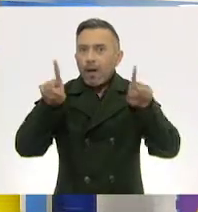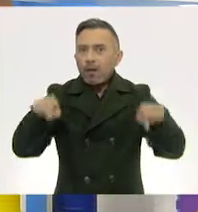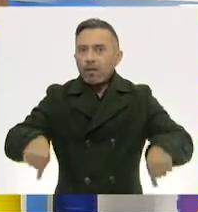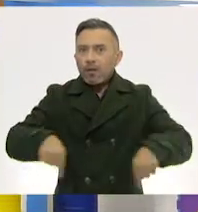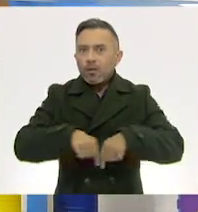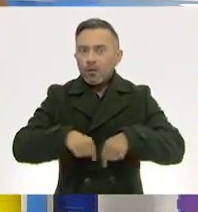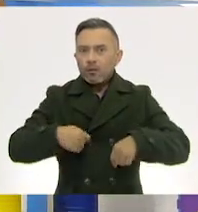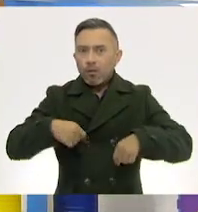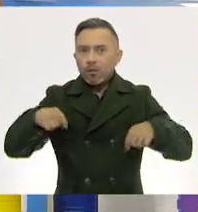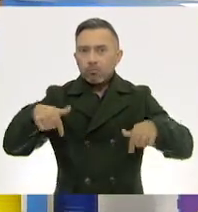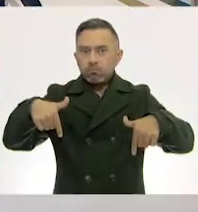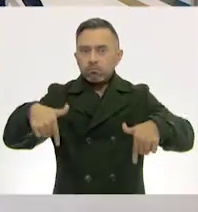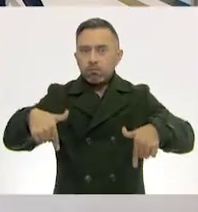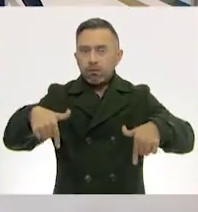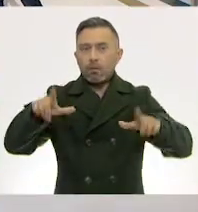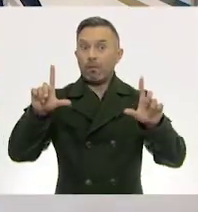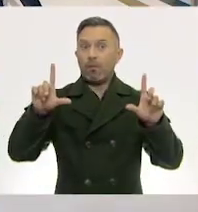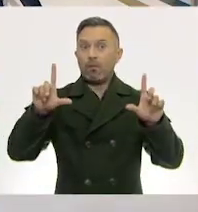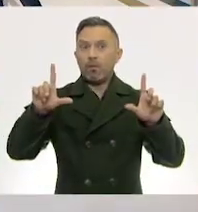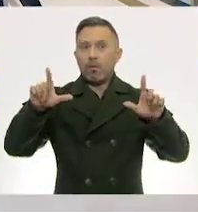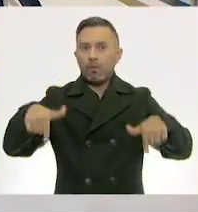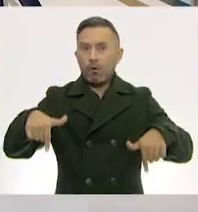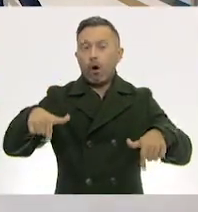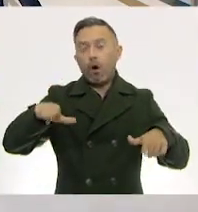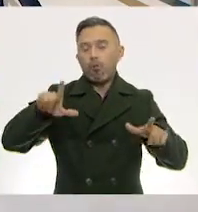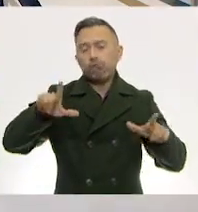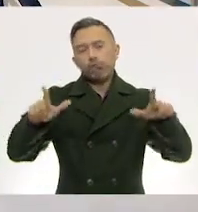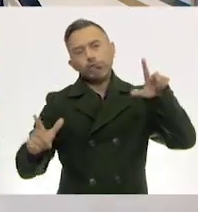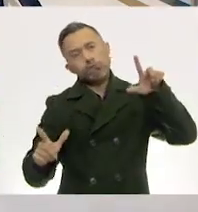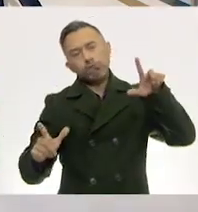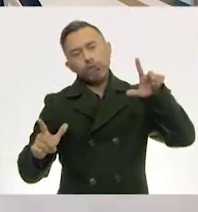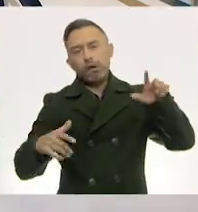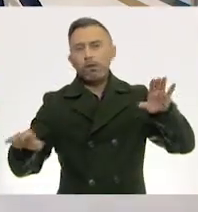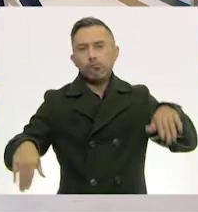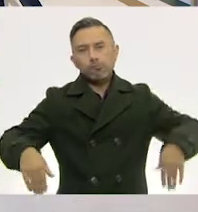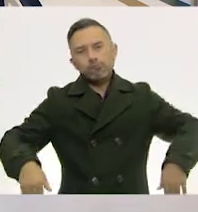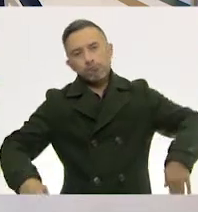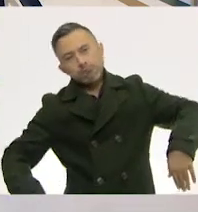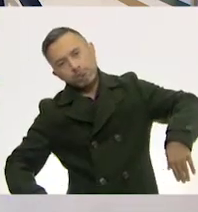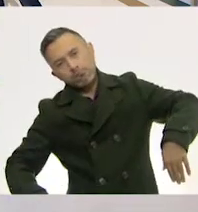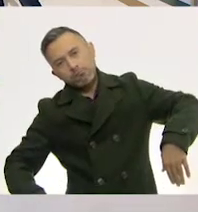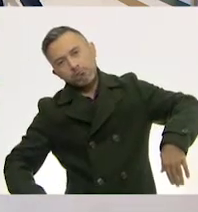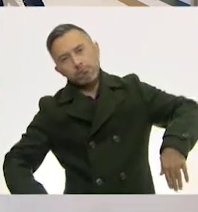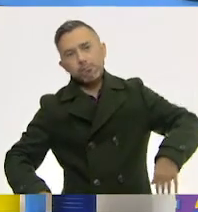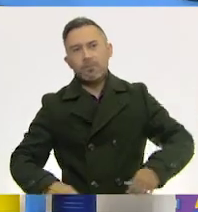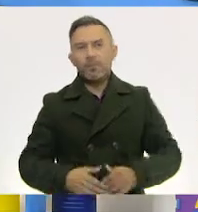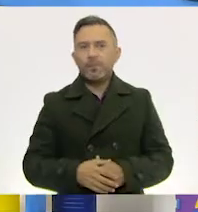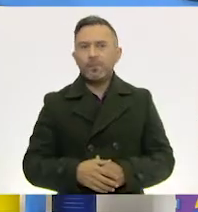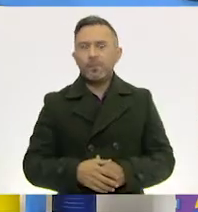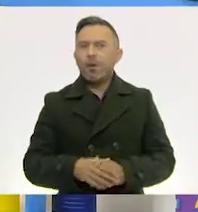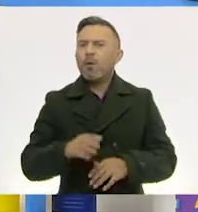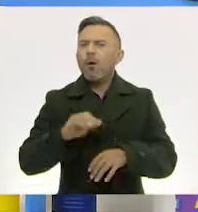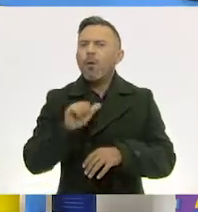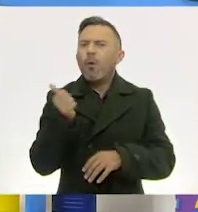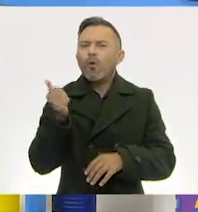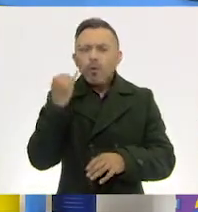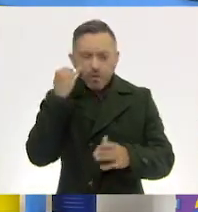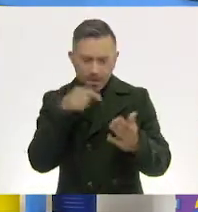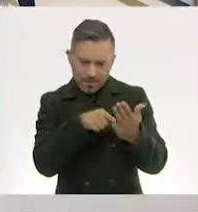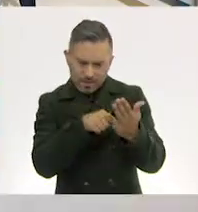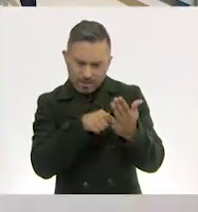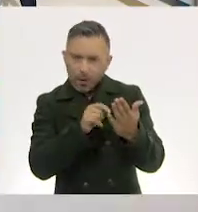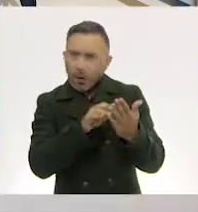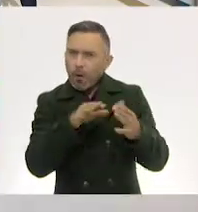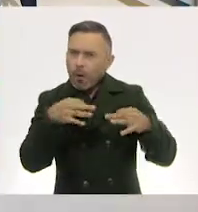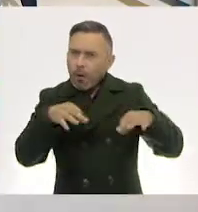O a mejor está caída, ¿no? Así. A lo mejor está doblada. A ver, ¿qué otro movimiento se les ocurre allá en